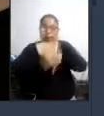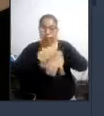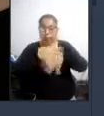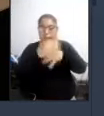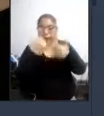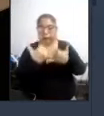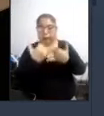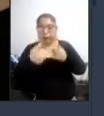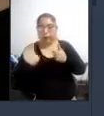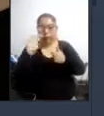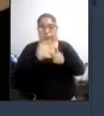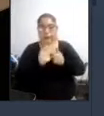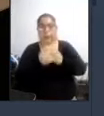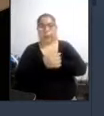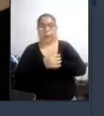fecha